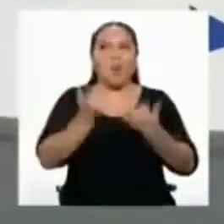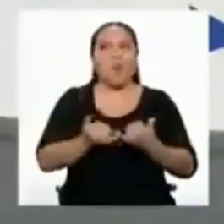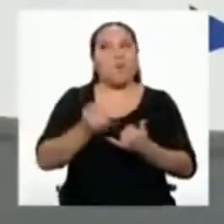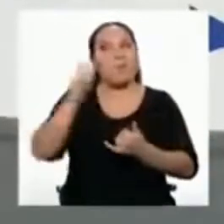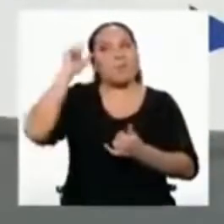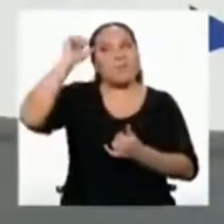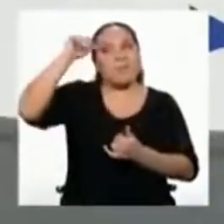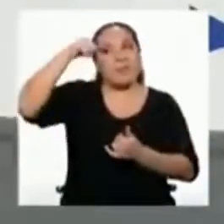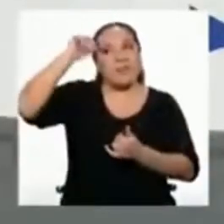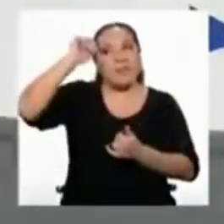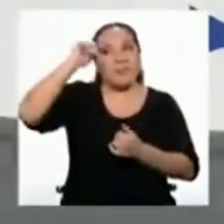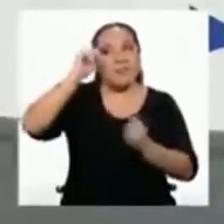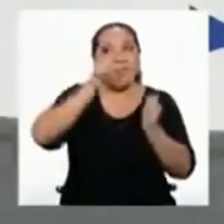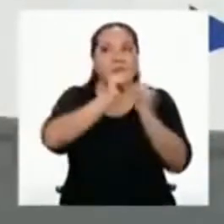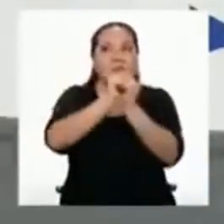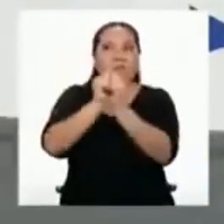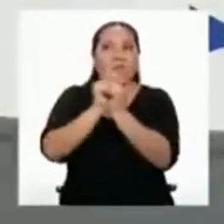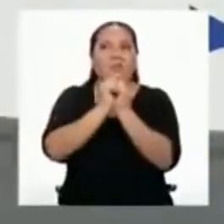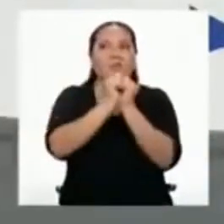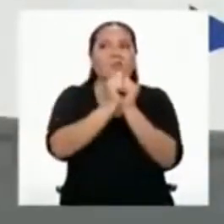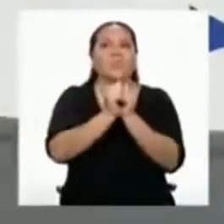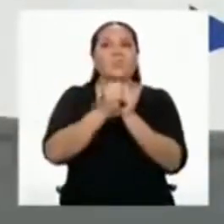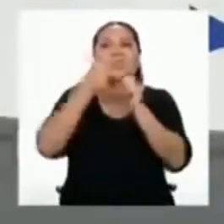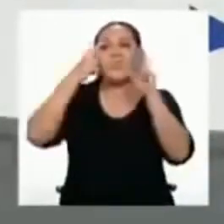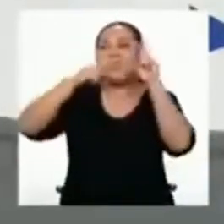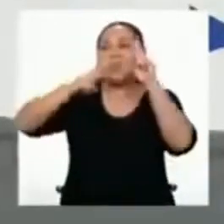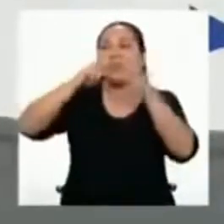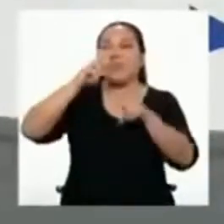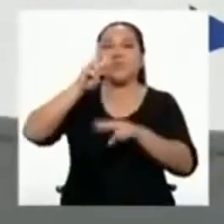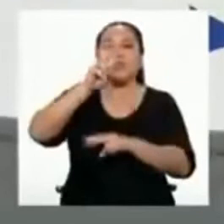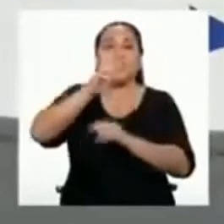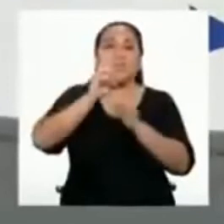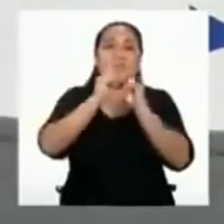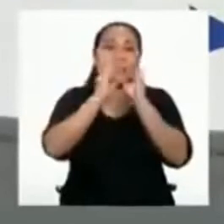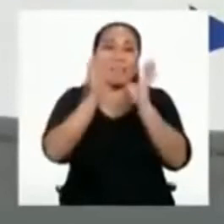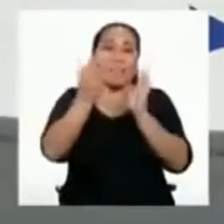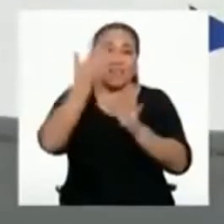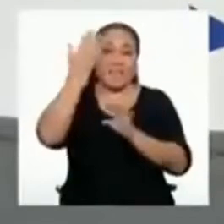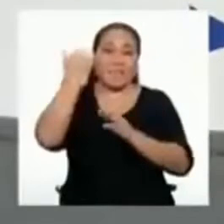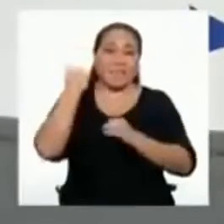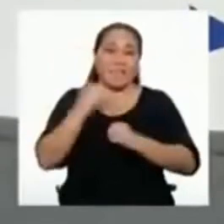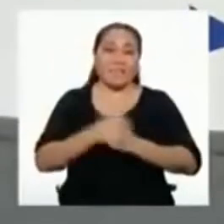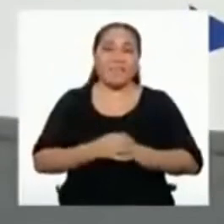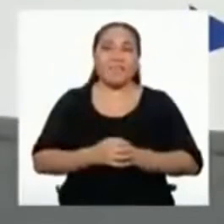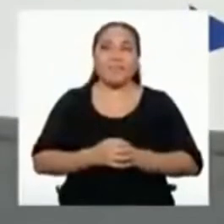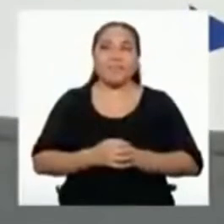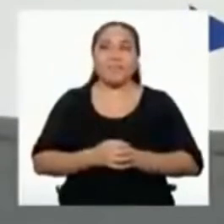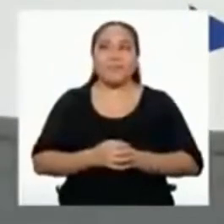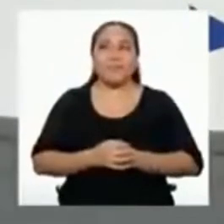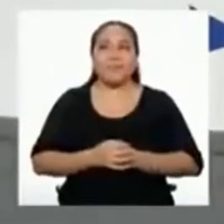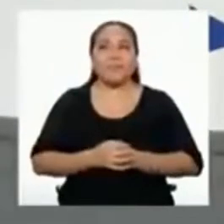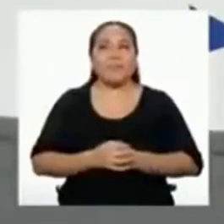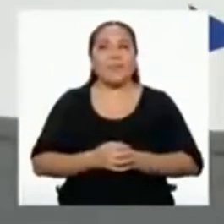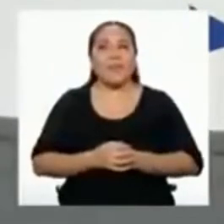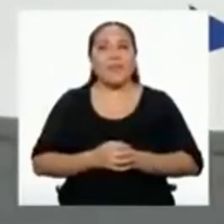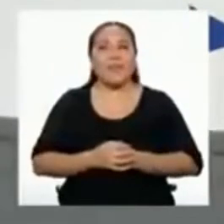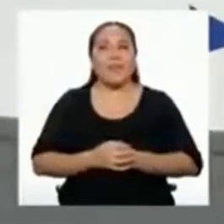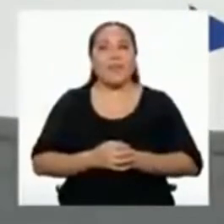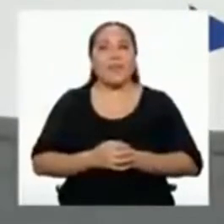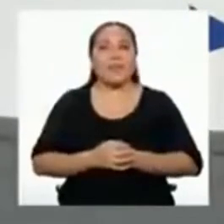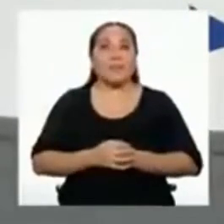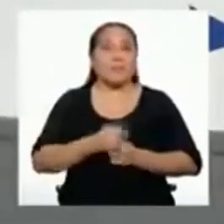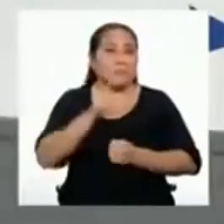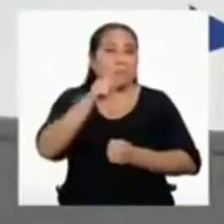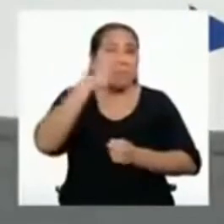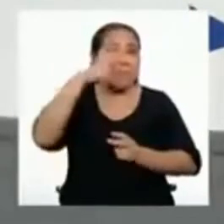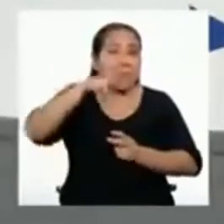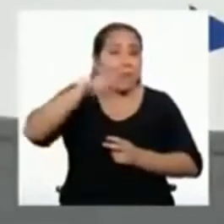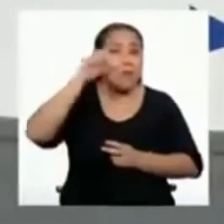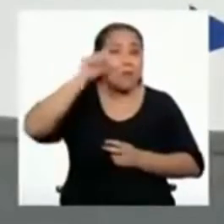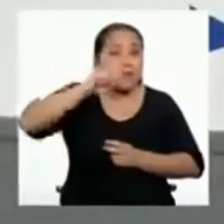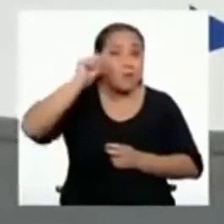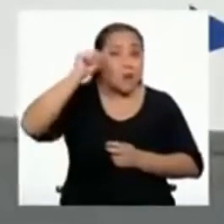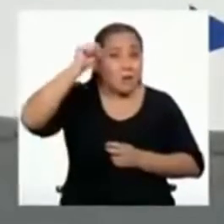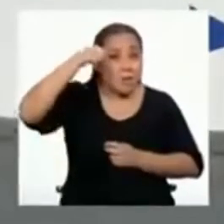vamos a repasar juntas y juntos lo que vimos hace unos días. ¿Alguien que sí vio el episodio nos recuerda de qué trató?